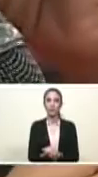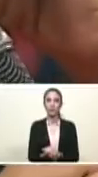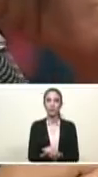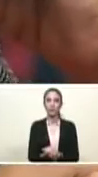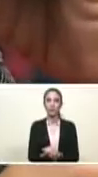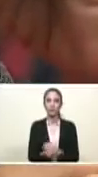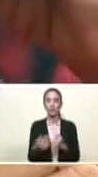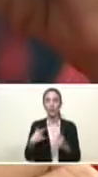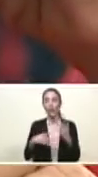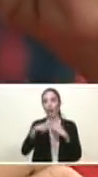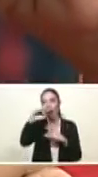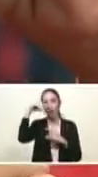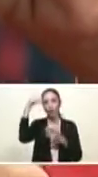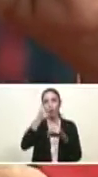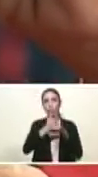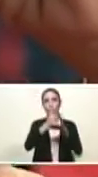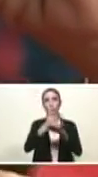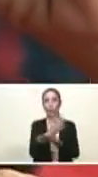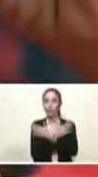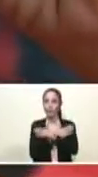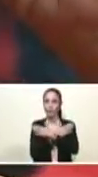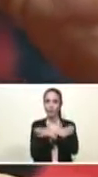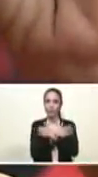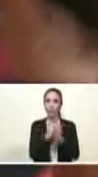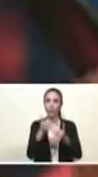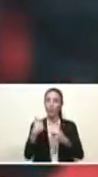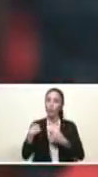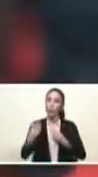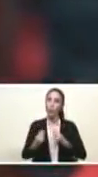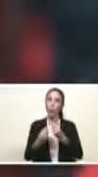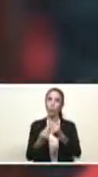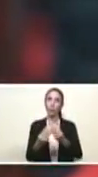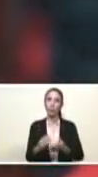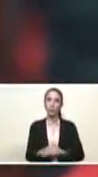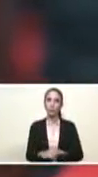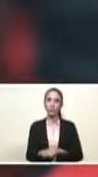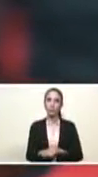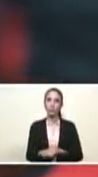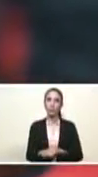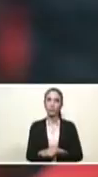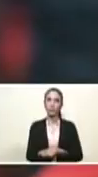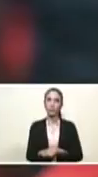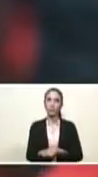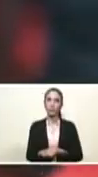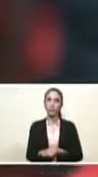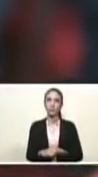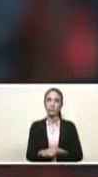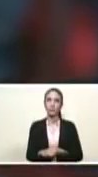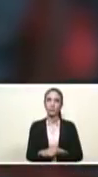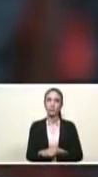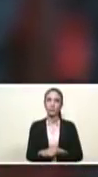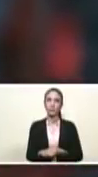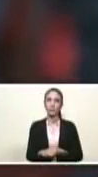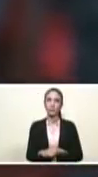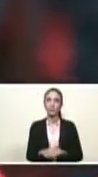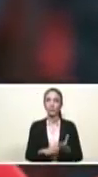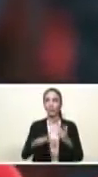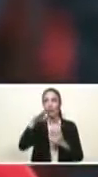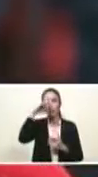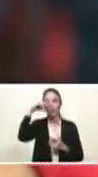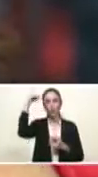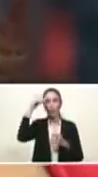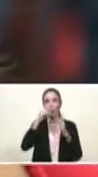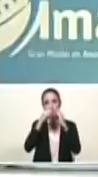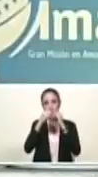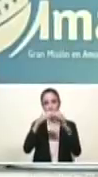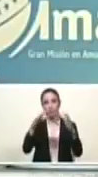Más nada, que Dios te bendiga. Felicitaciones. presidente. Y cuenta conmigo. Y rumbo a la victoria, presidente. Más nada, que Dios te bendiga. Amén, presidente.